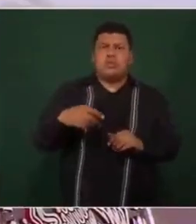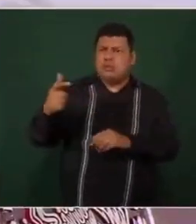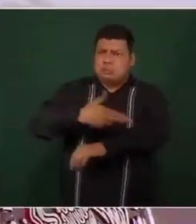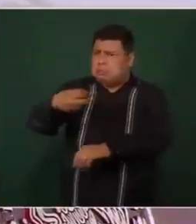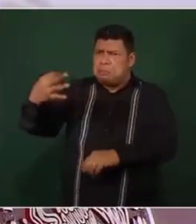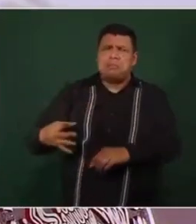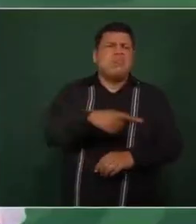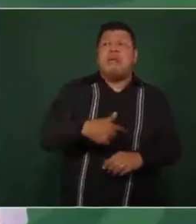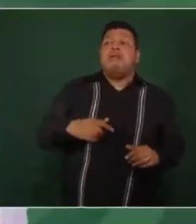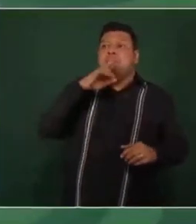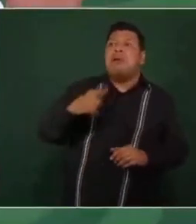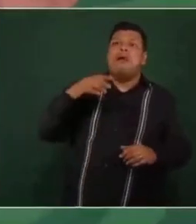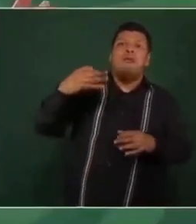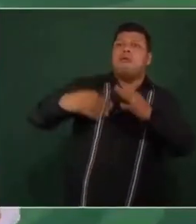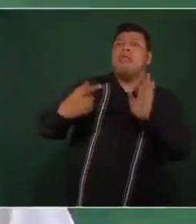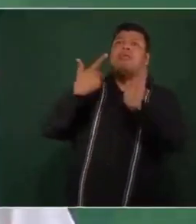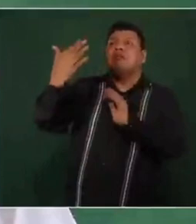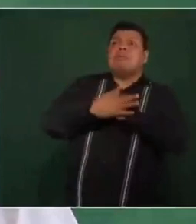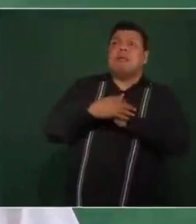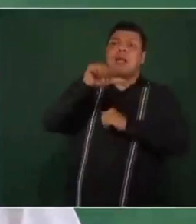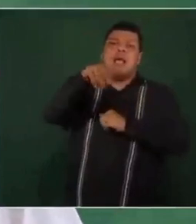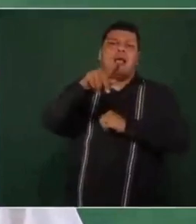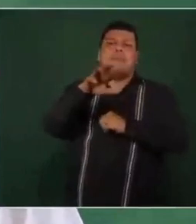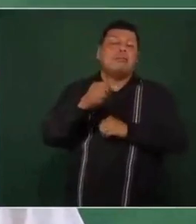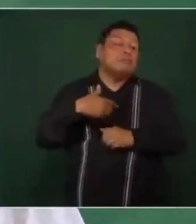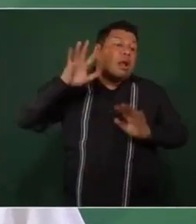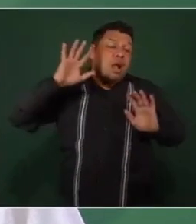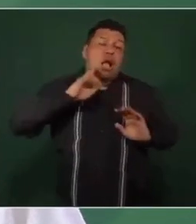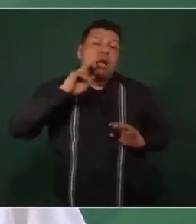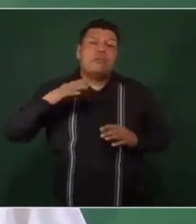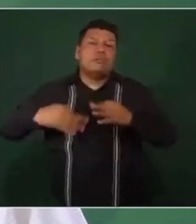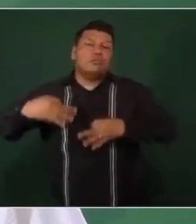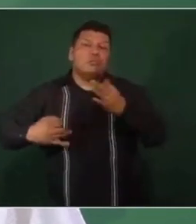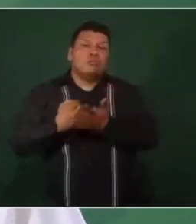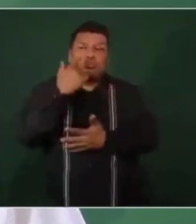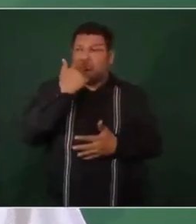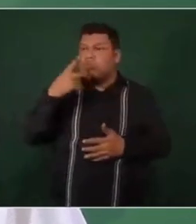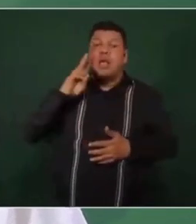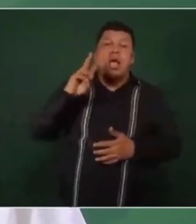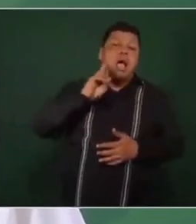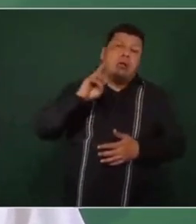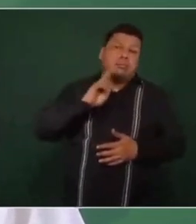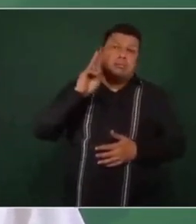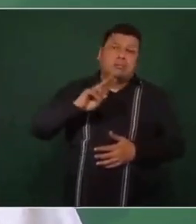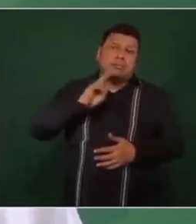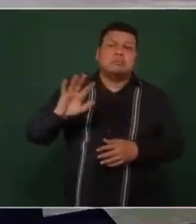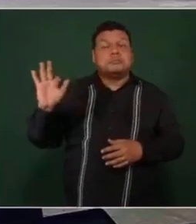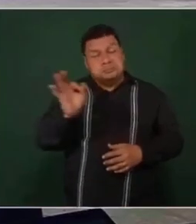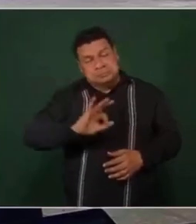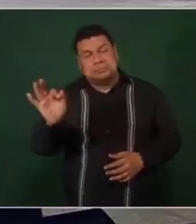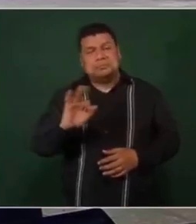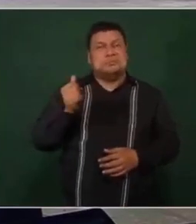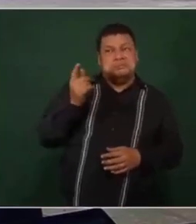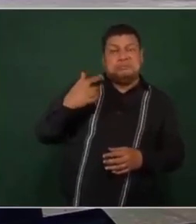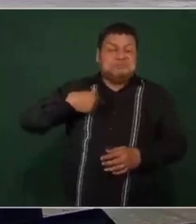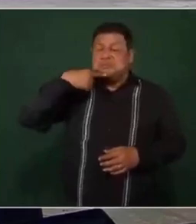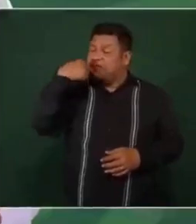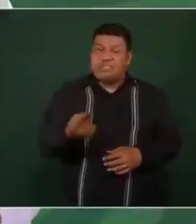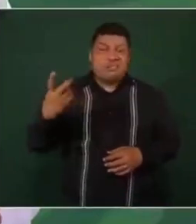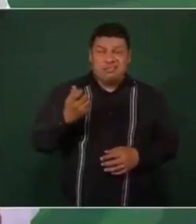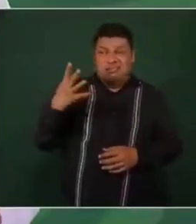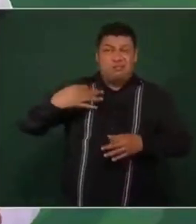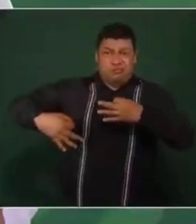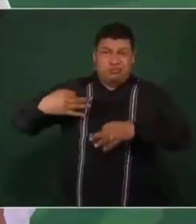no al amparo. pues vámonos a ver qué van a decidir los jueces, los magistrados, los ministros, aunque ya también lo dije,